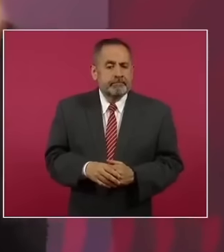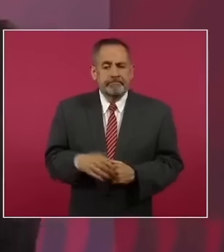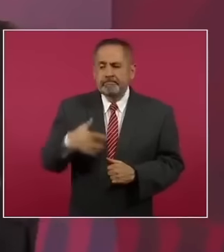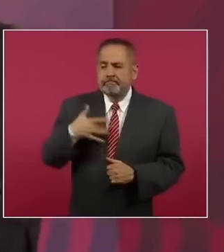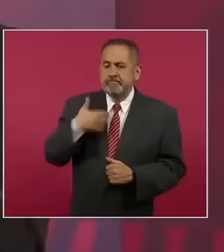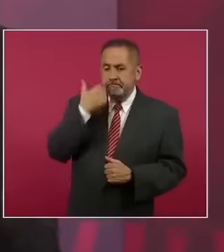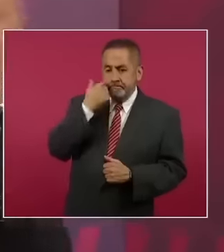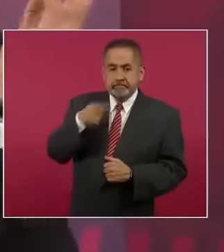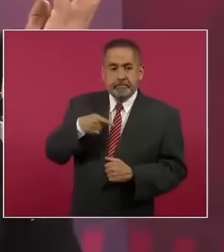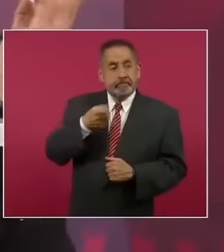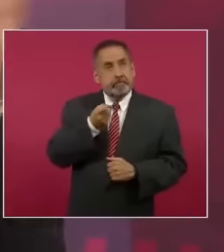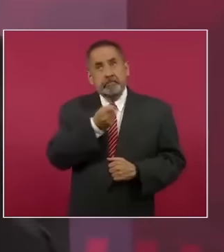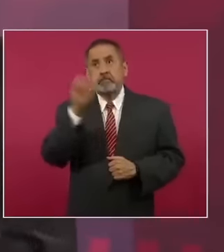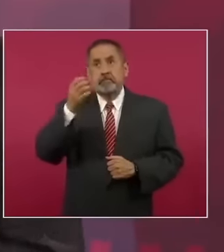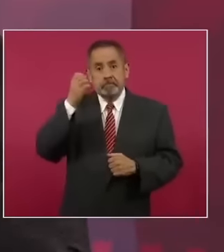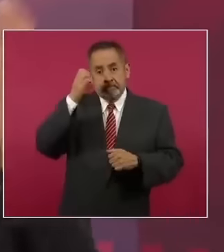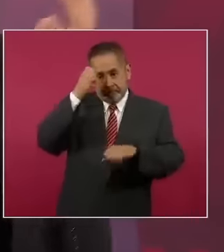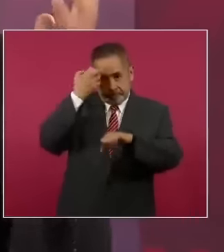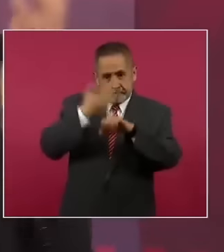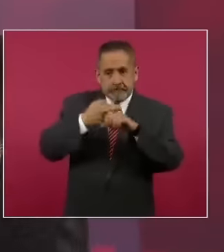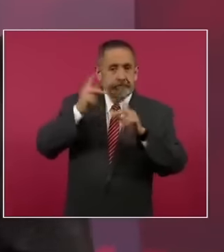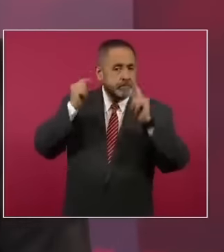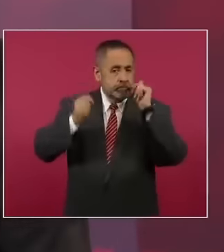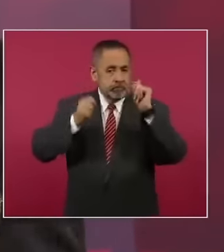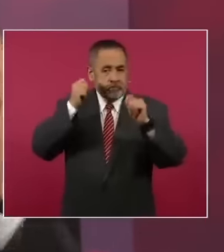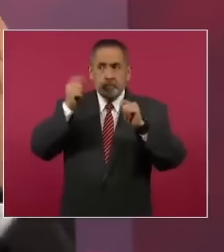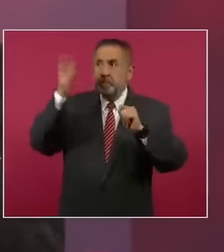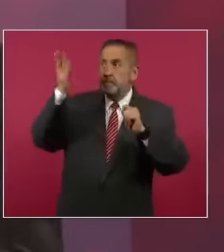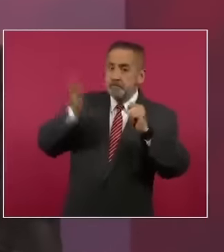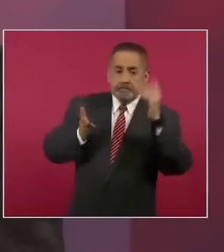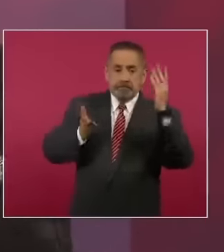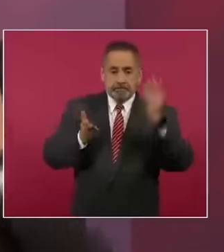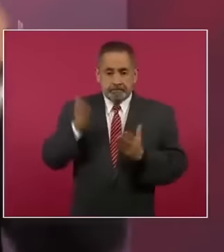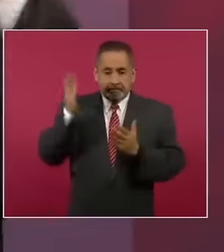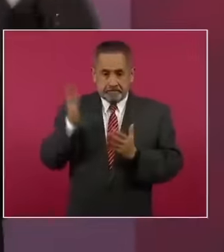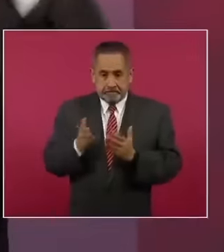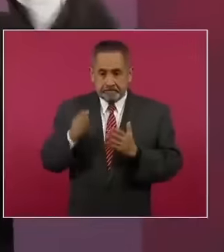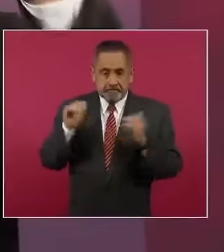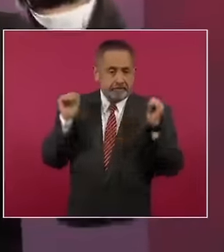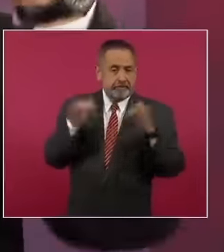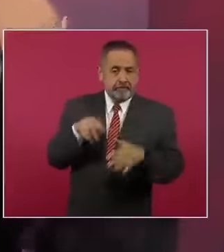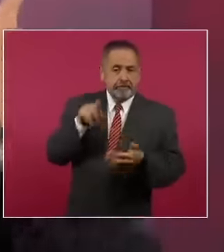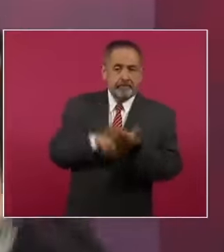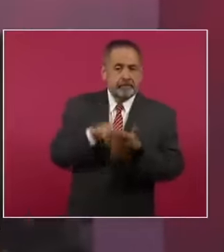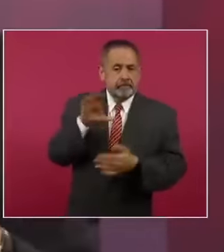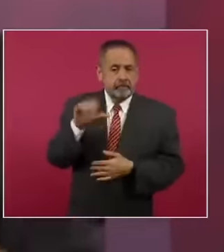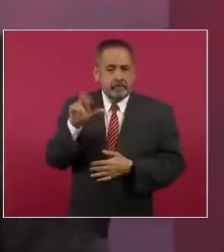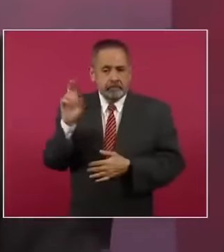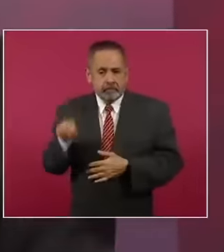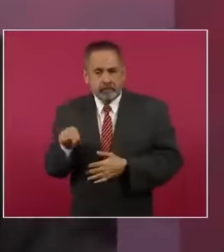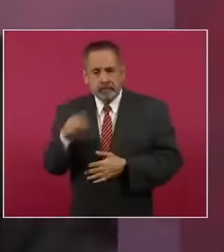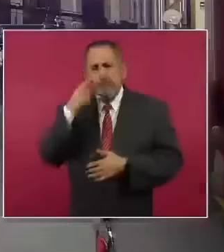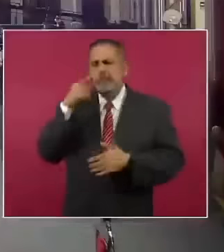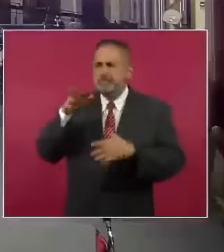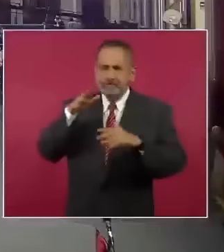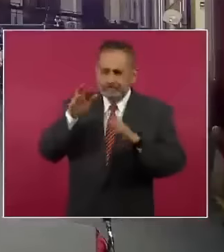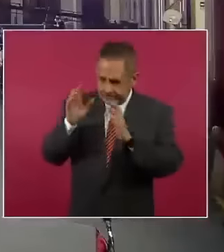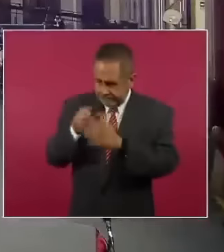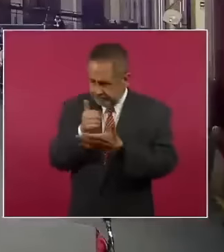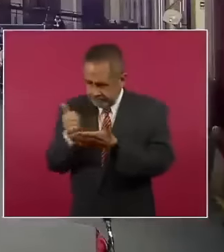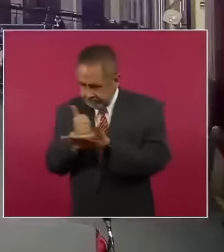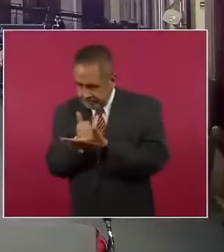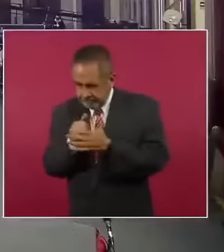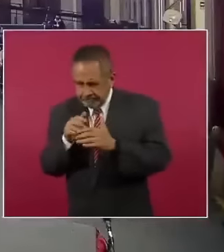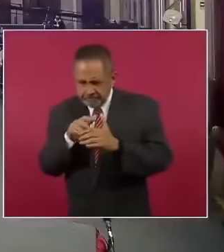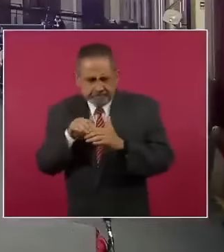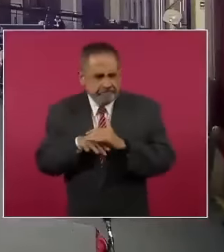del extranjero, turistas que llegan a Cancún pues se interne en